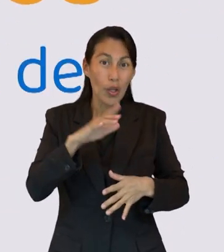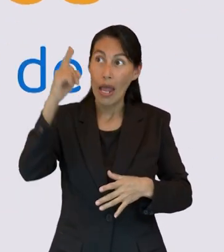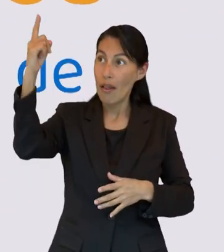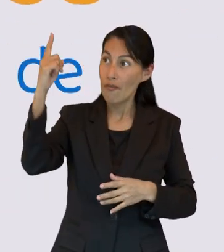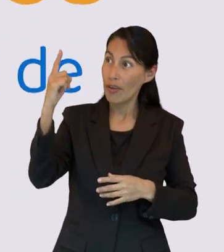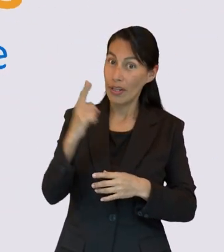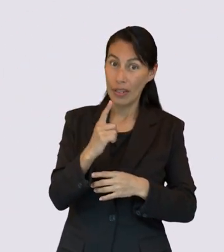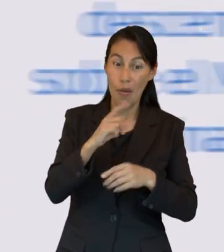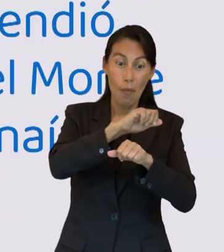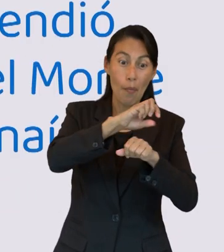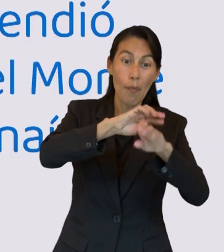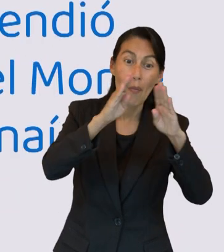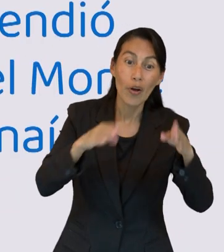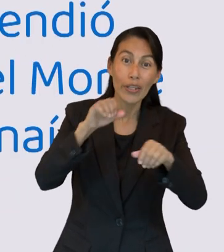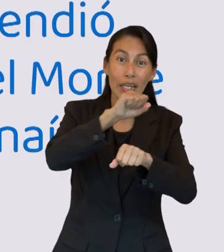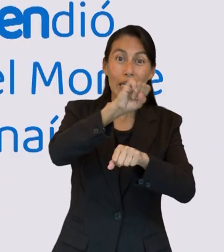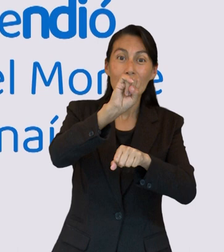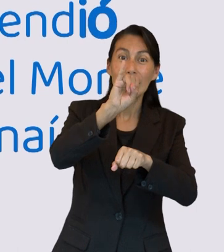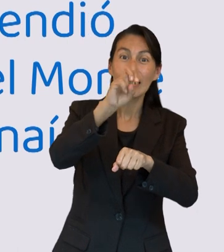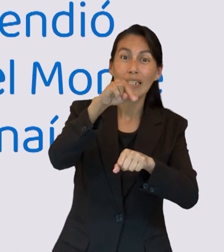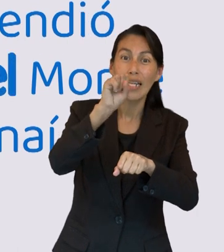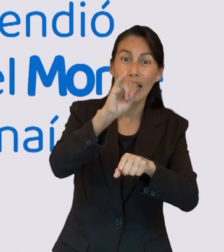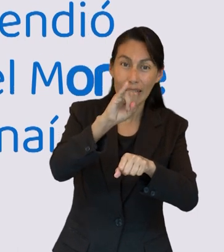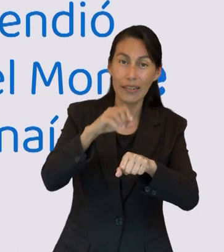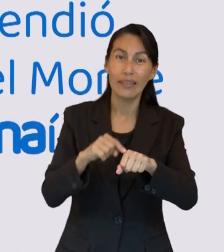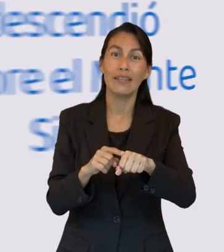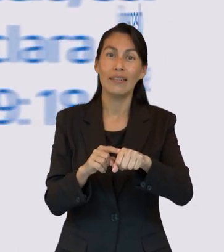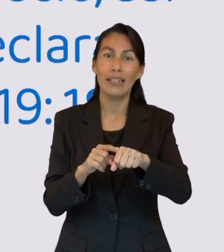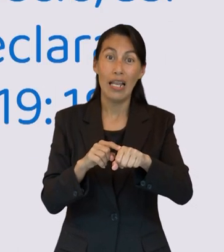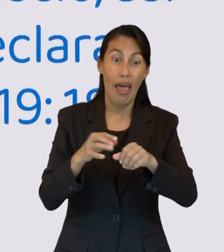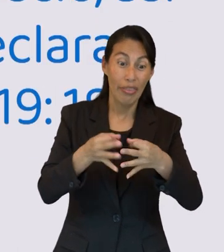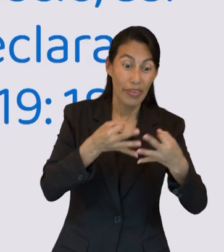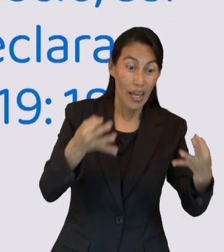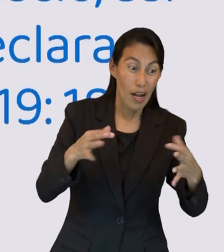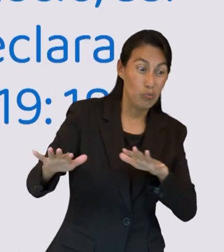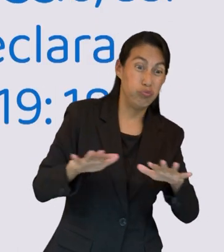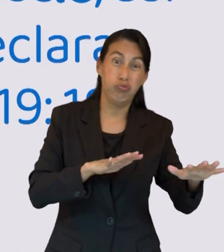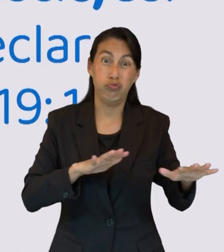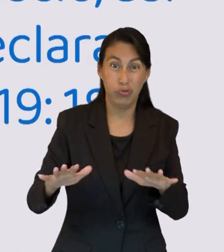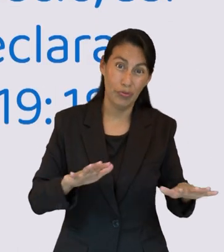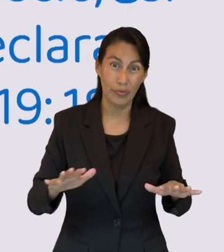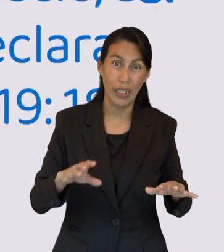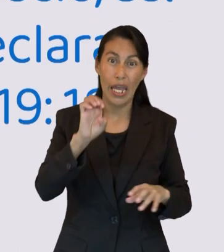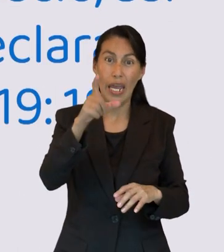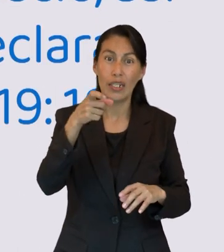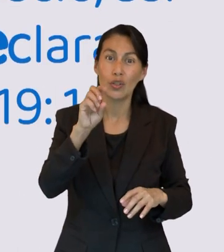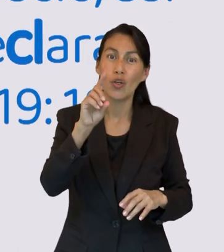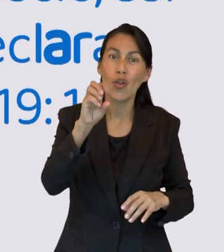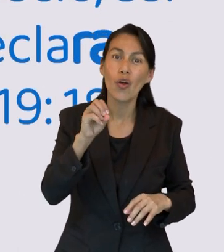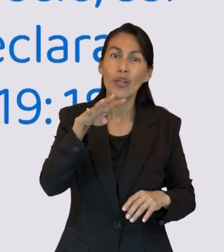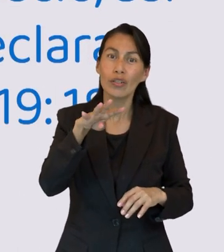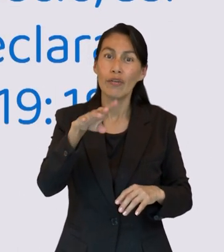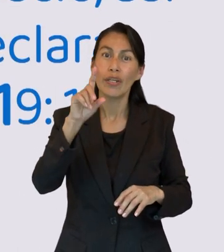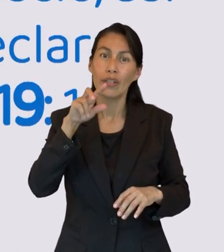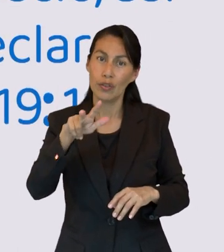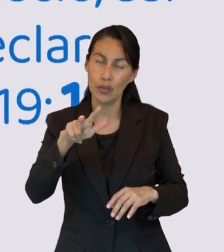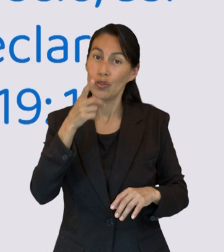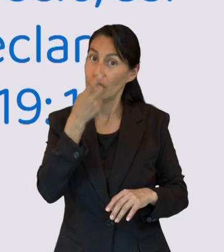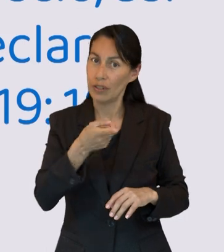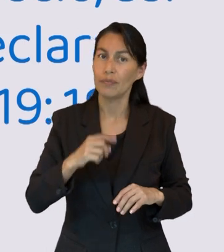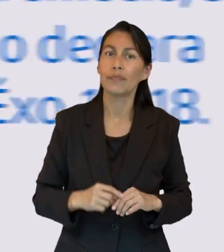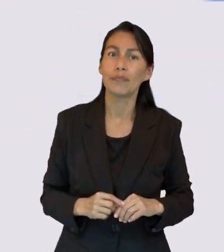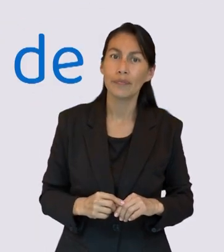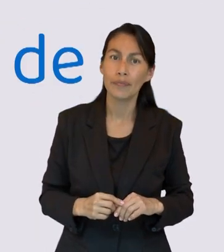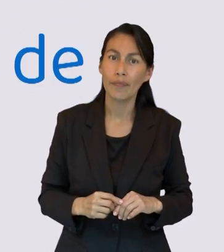juez de todos. Y cuando el Señor descendió sobre el monte Sinaí, la tierra se estremeció. Así lo declara Éxodo 19,